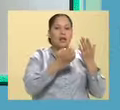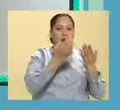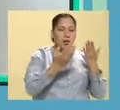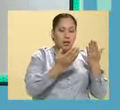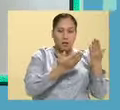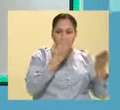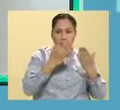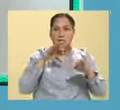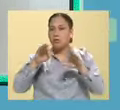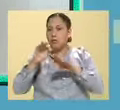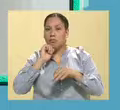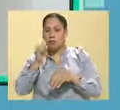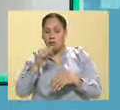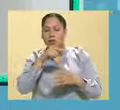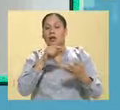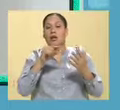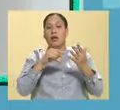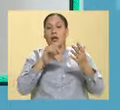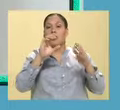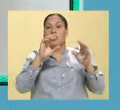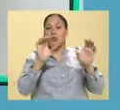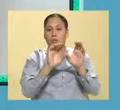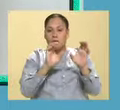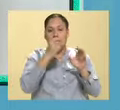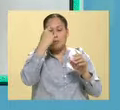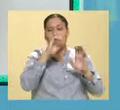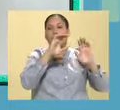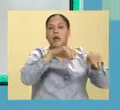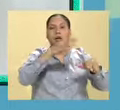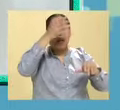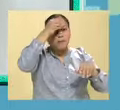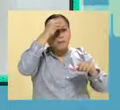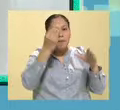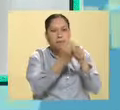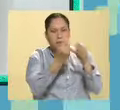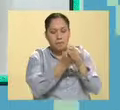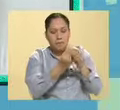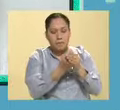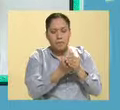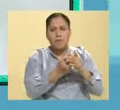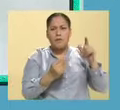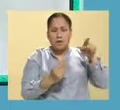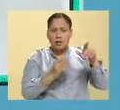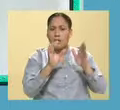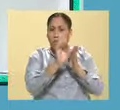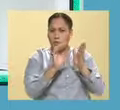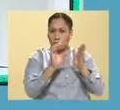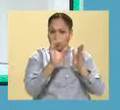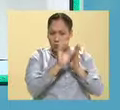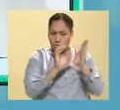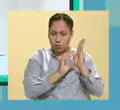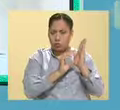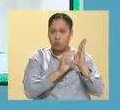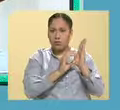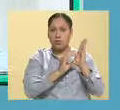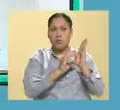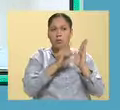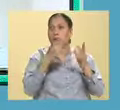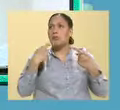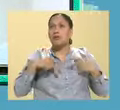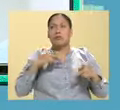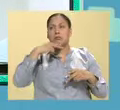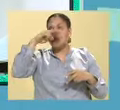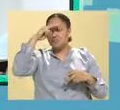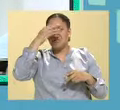trabajan, es el contrato de capacitación inicial. En este contrato el trabajador llega totalmente dirigen, no